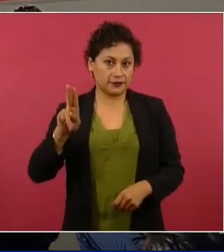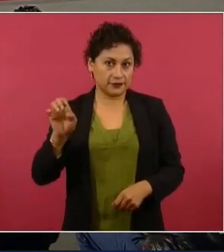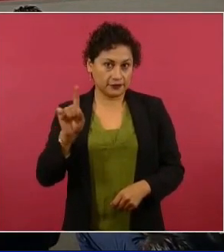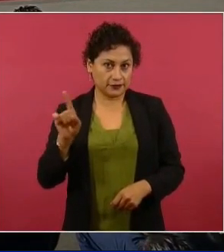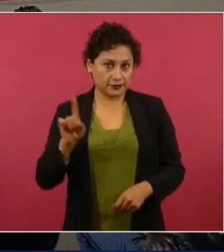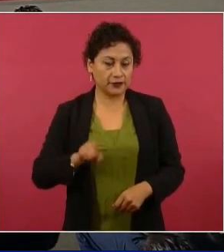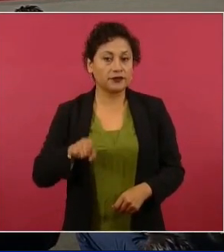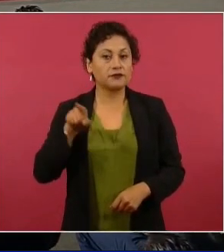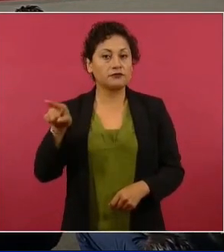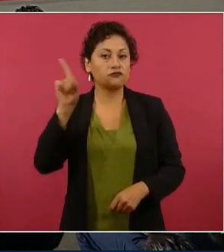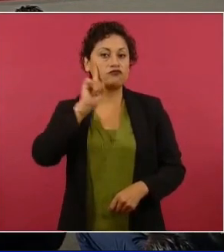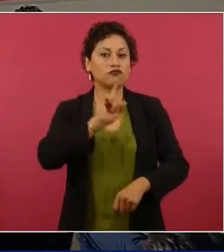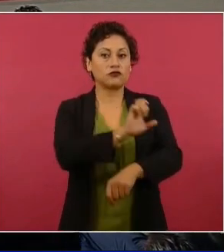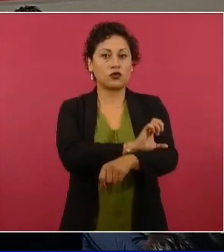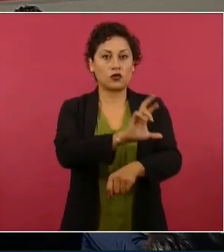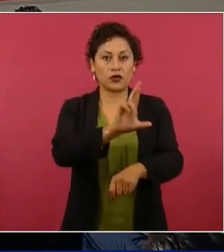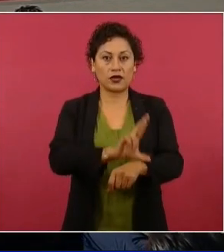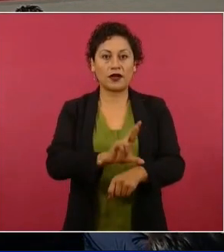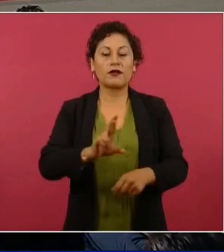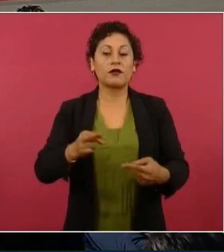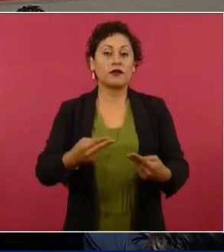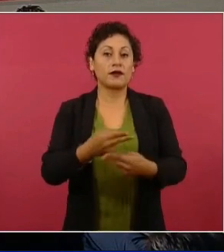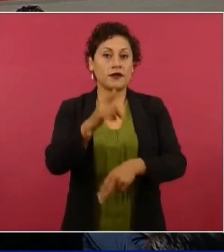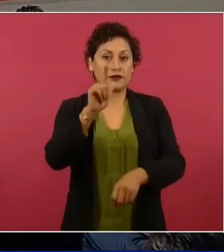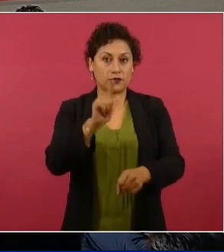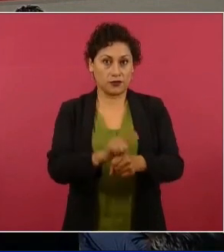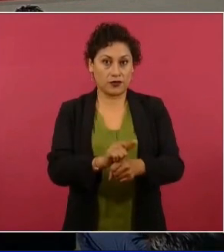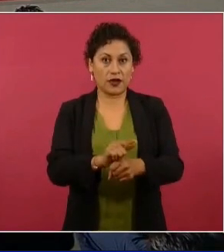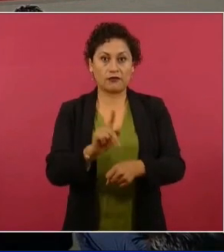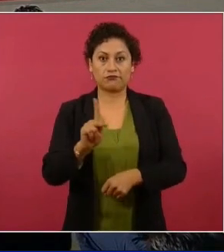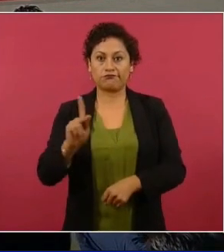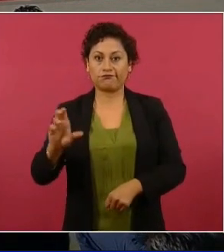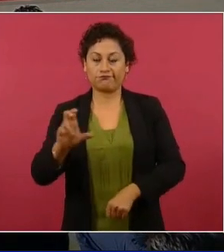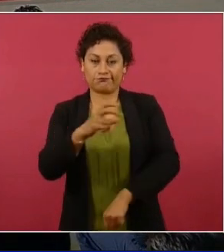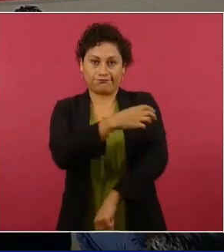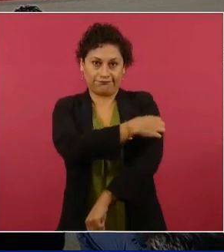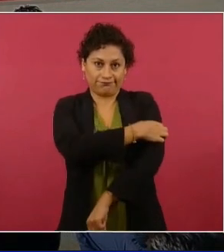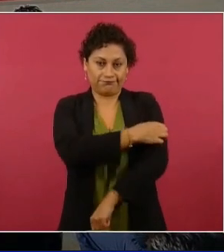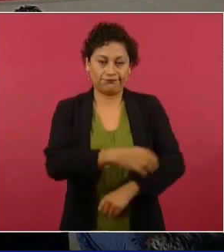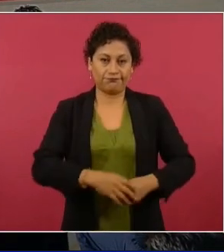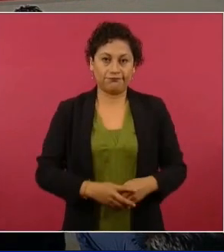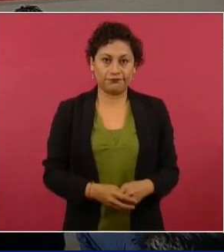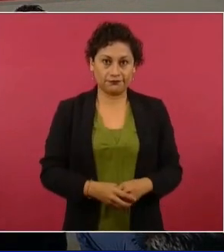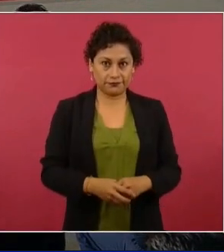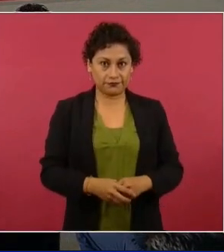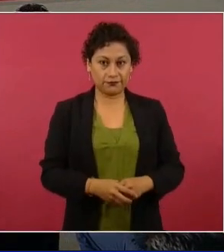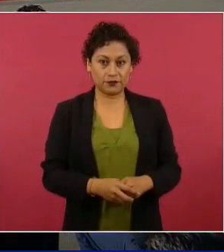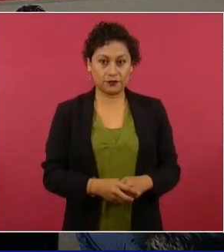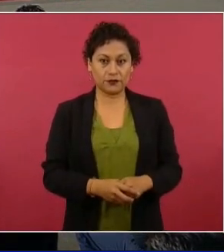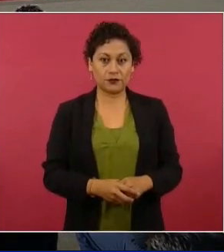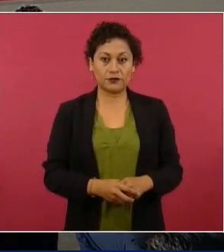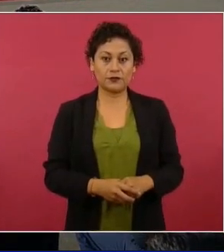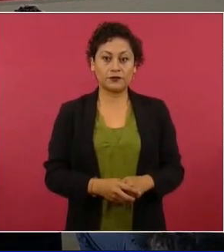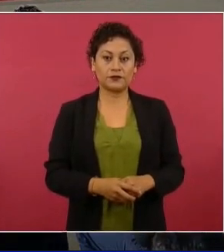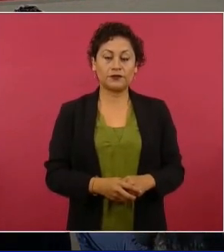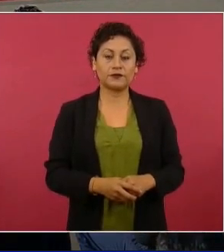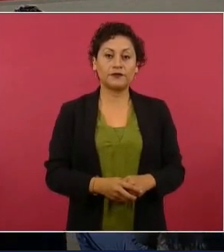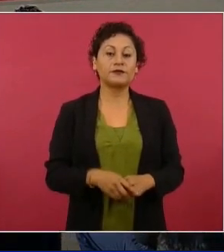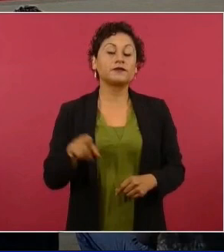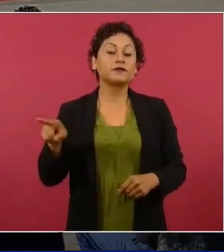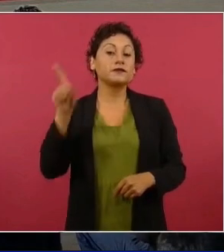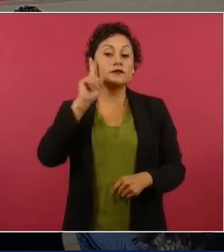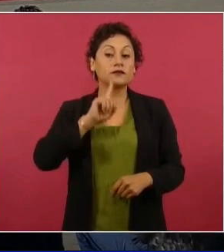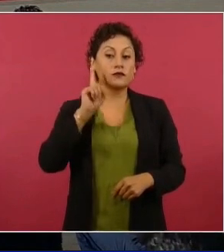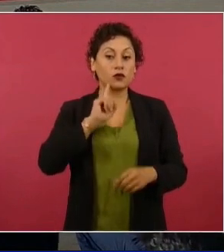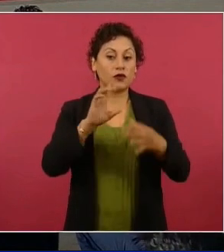Coordinadora Nacional de Protección Civil, ella va a informarles, va a